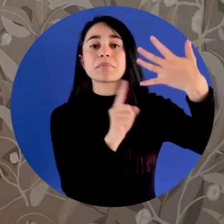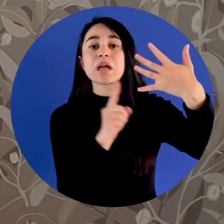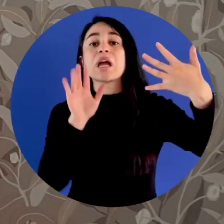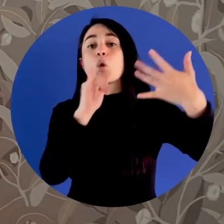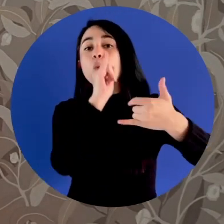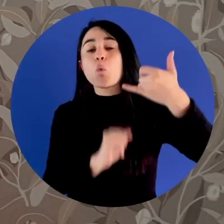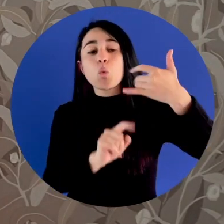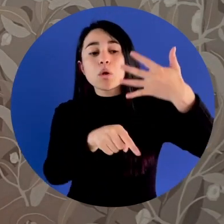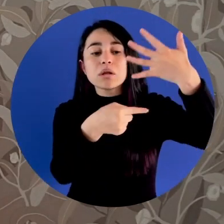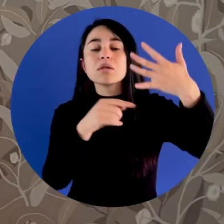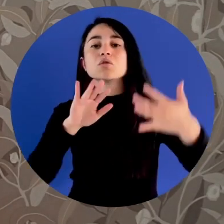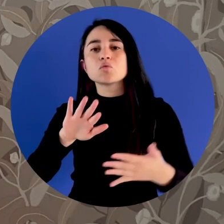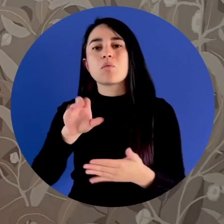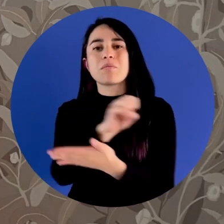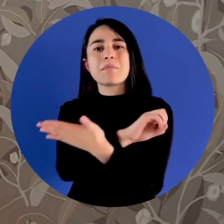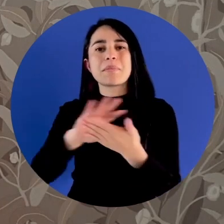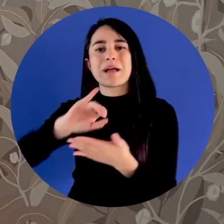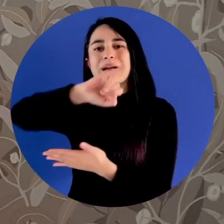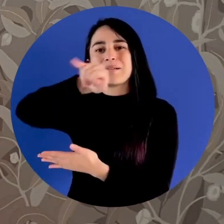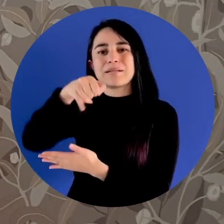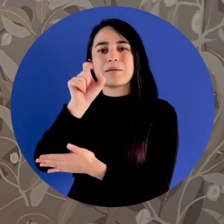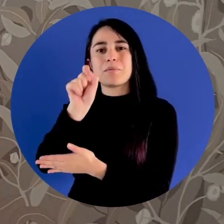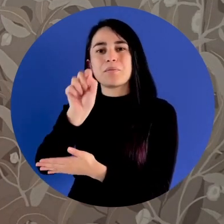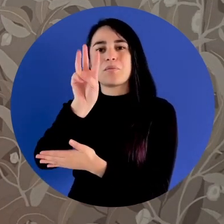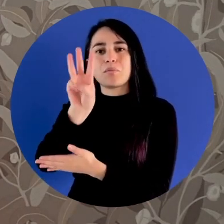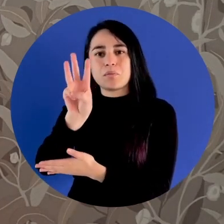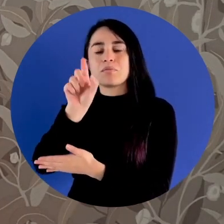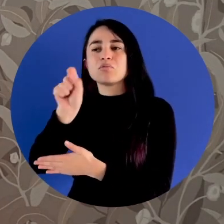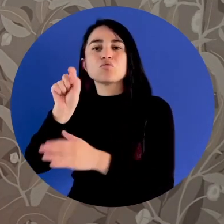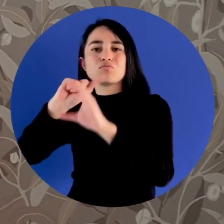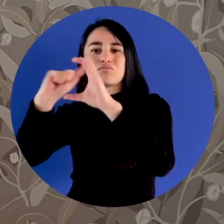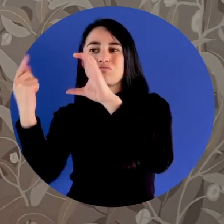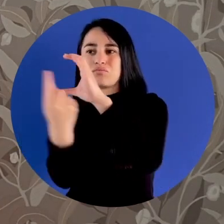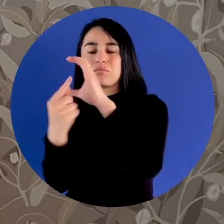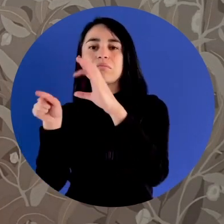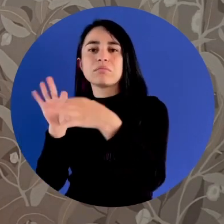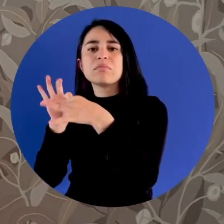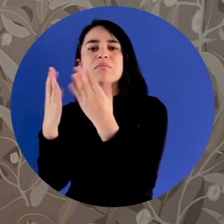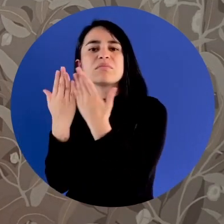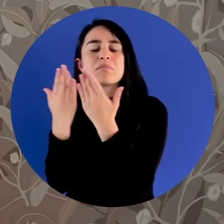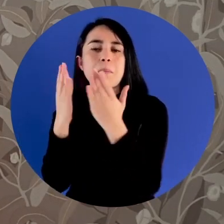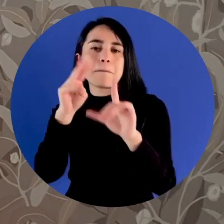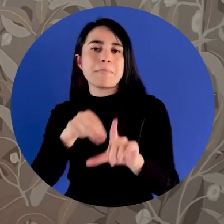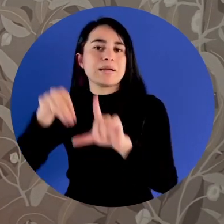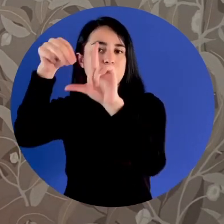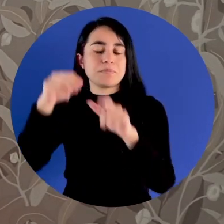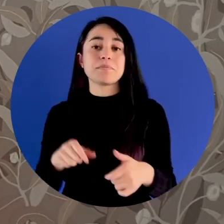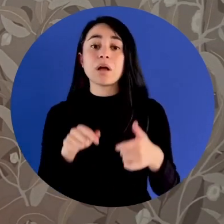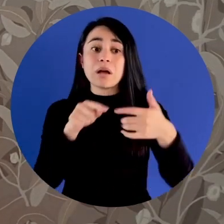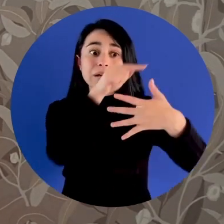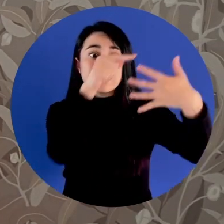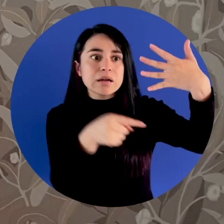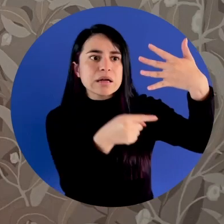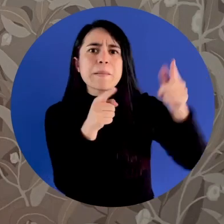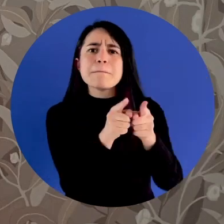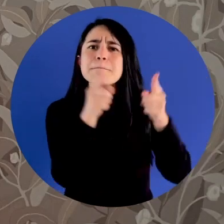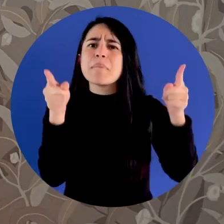William Fullbright para Estudios de Maestría. Toda la información la encuentran en nuestra página web www